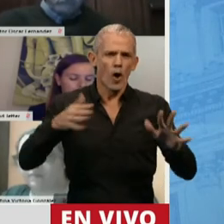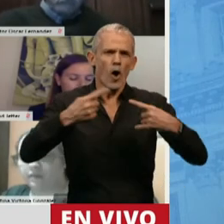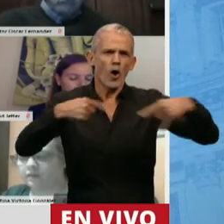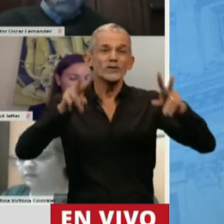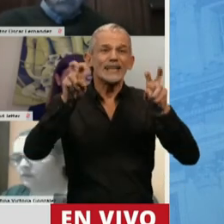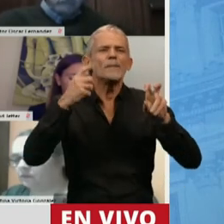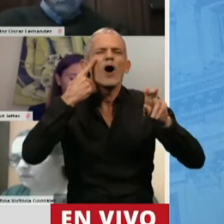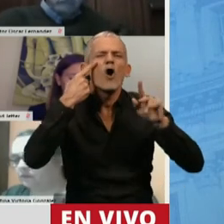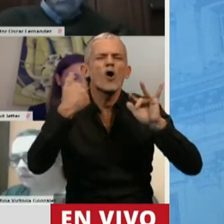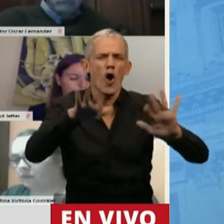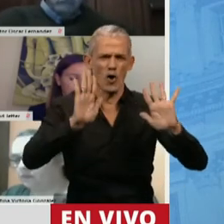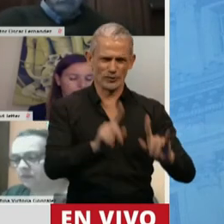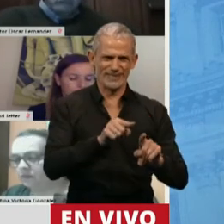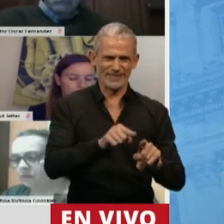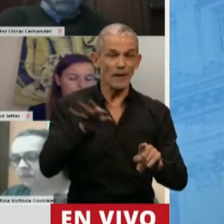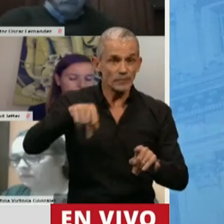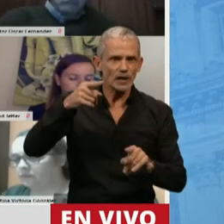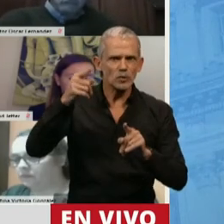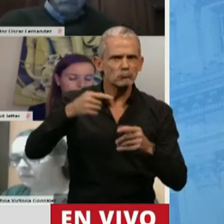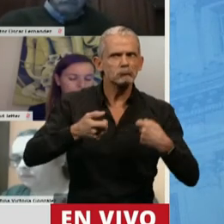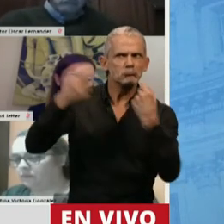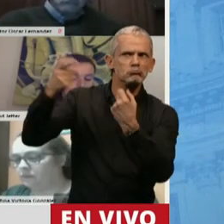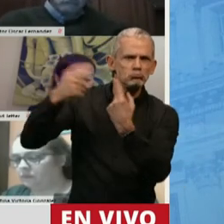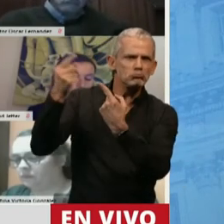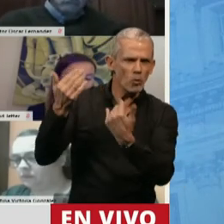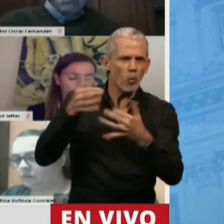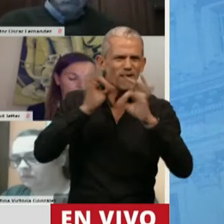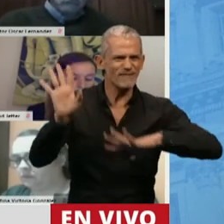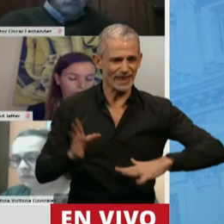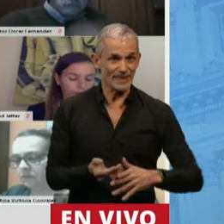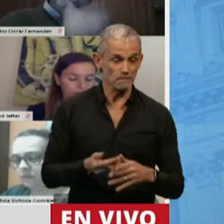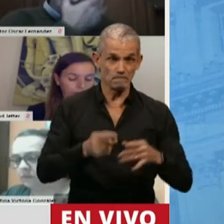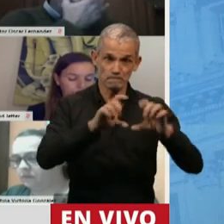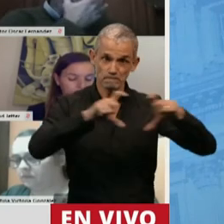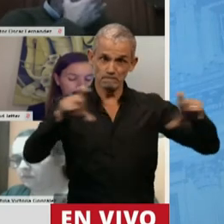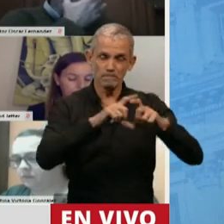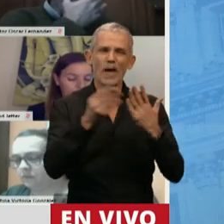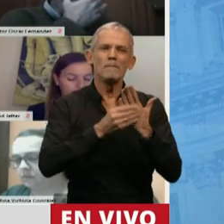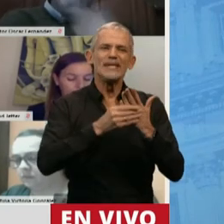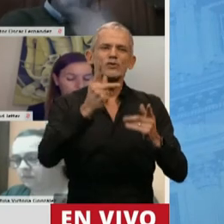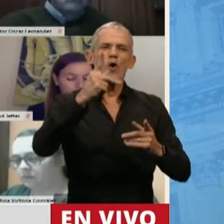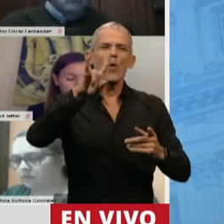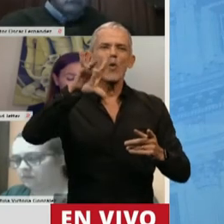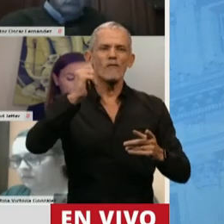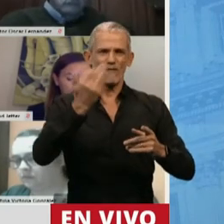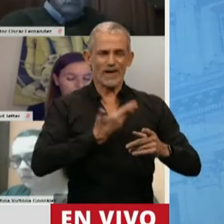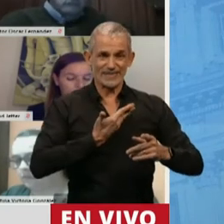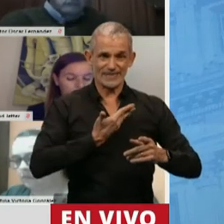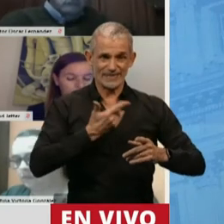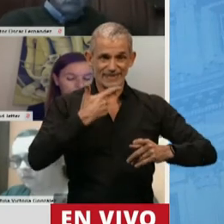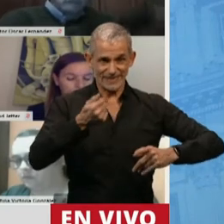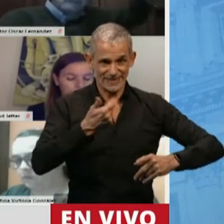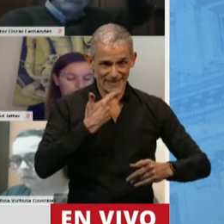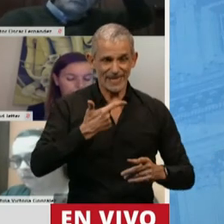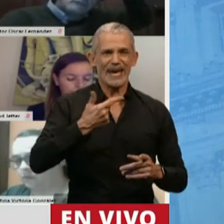y con presencia exportadora. Este es un textual de una nota publicada por el Ministro Culfas en octubre del año pasado